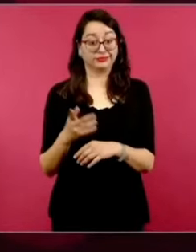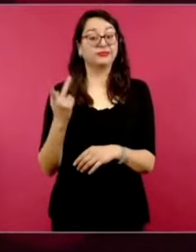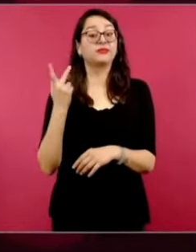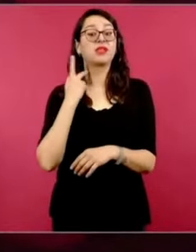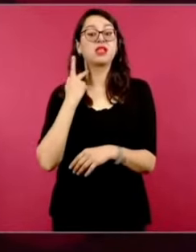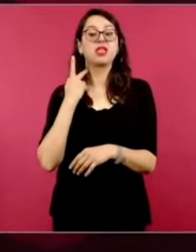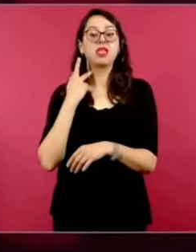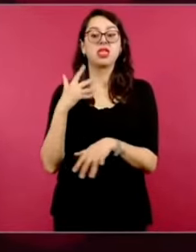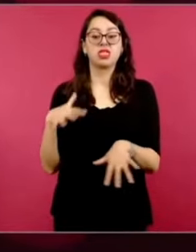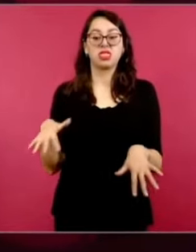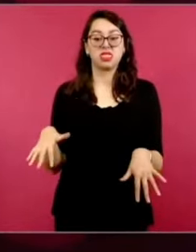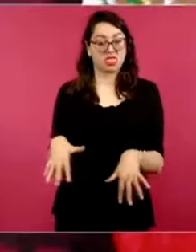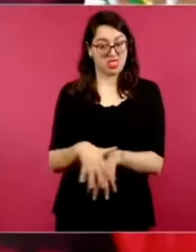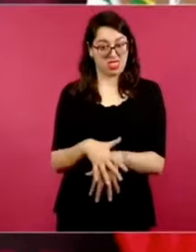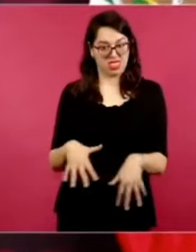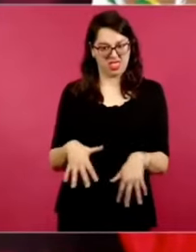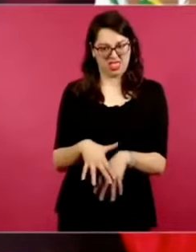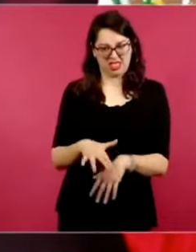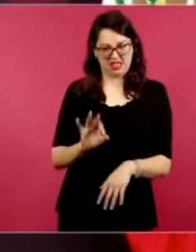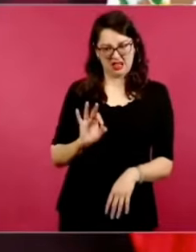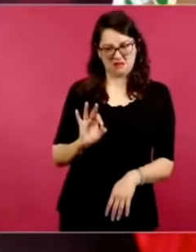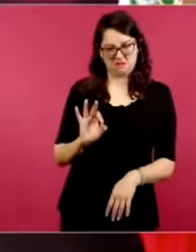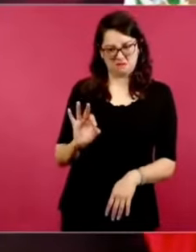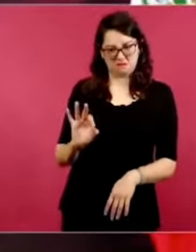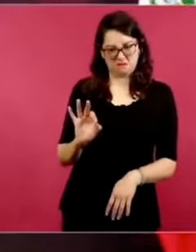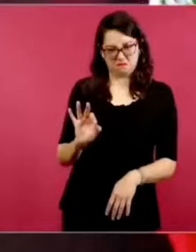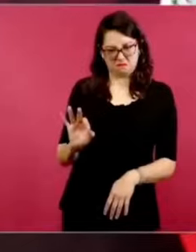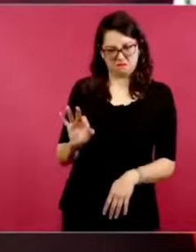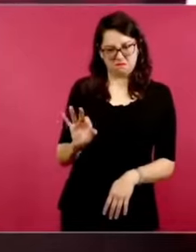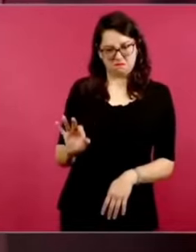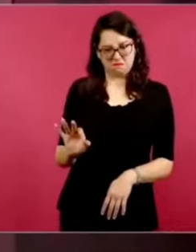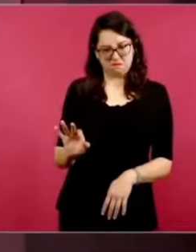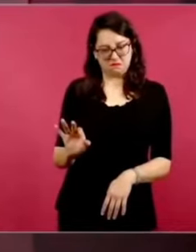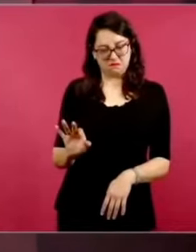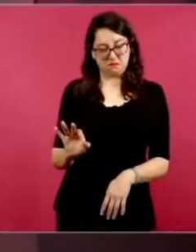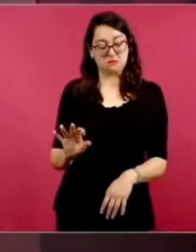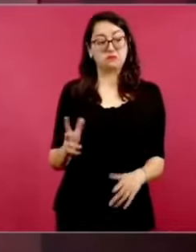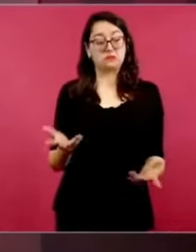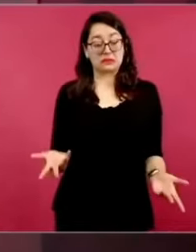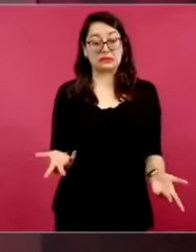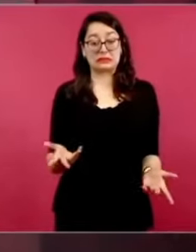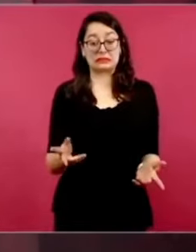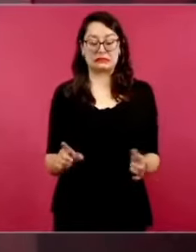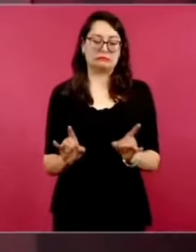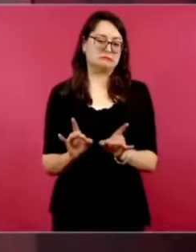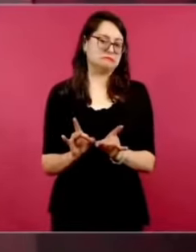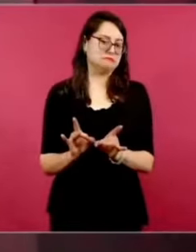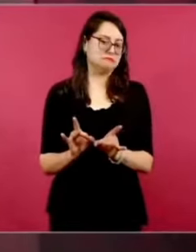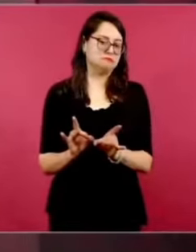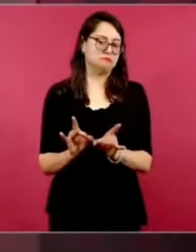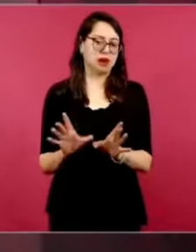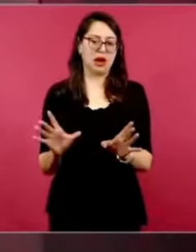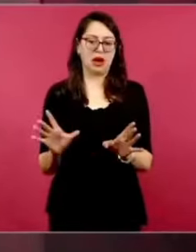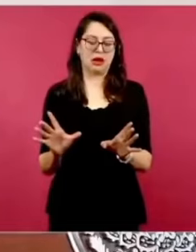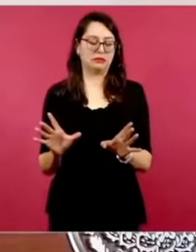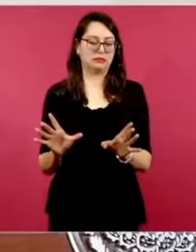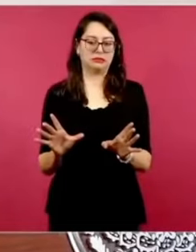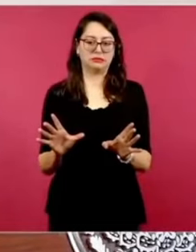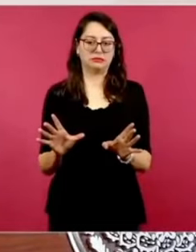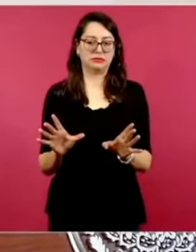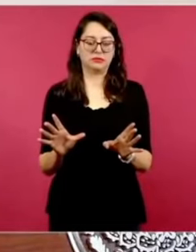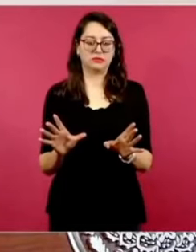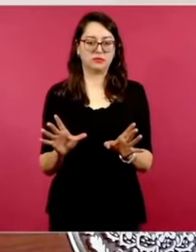solo en una ocasión, desde que soy presidente, en seis años,